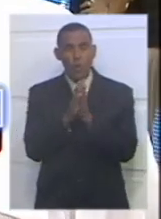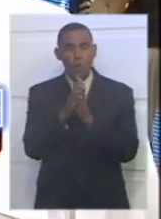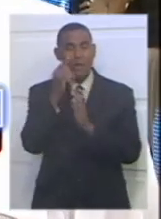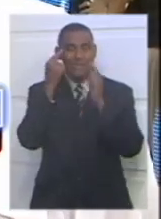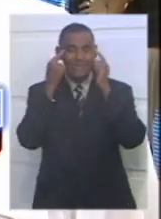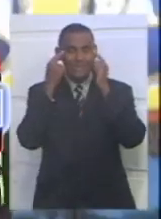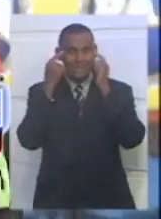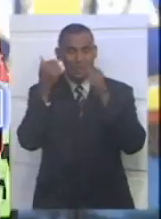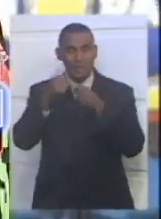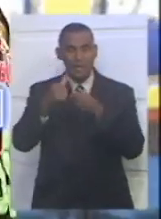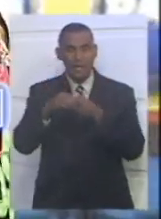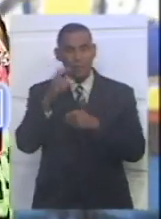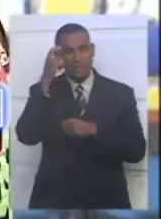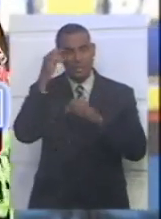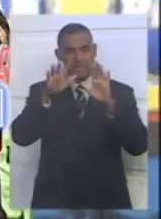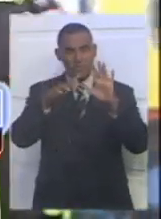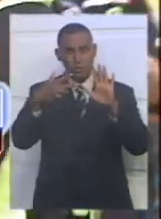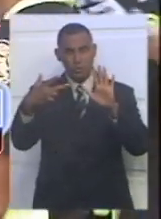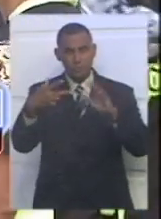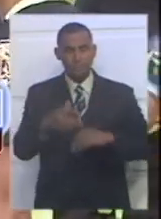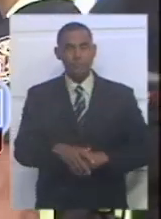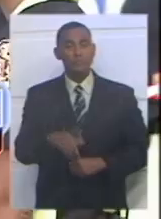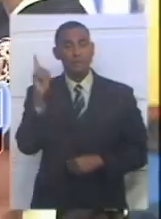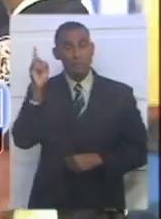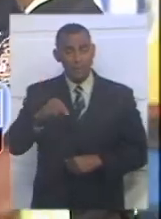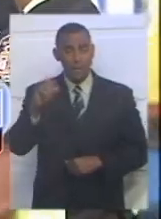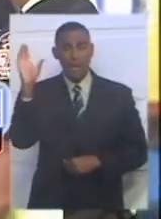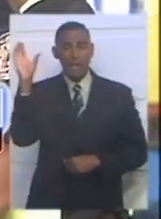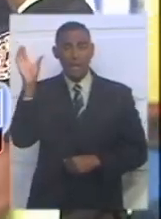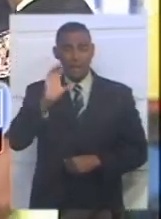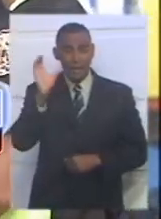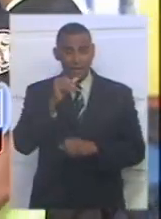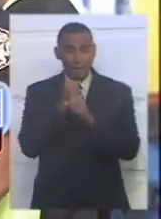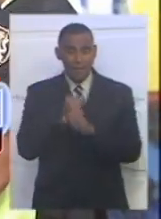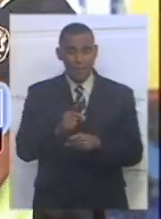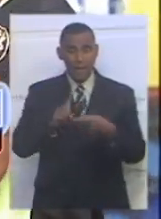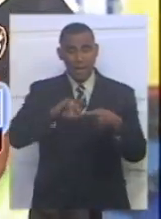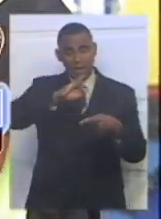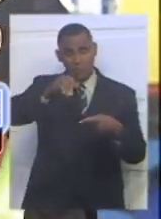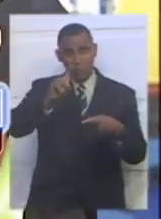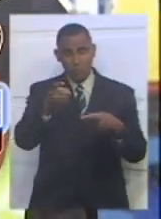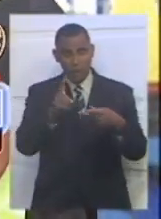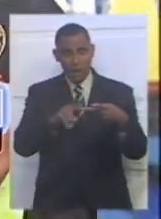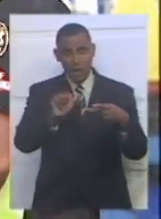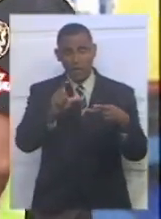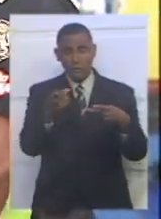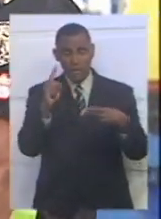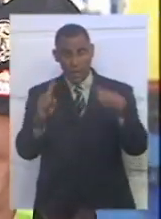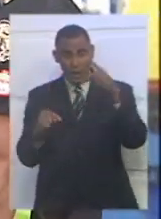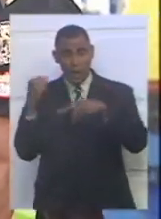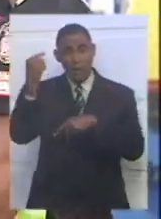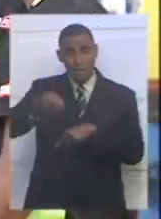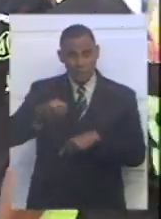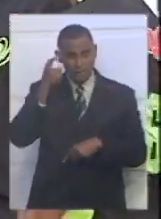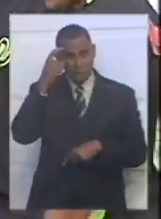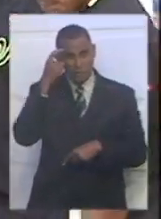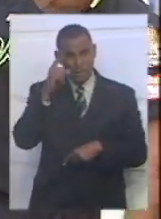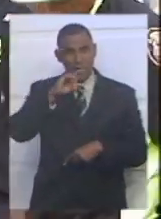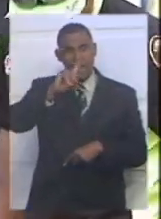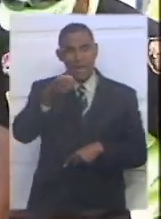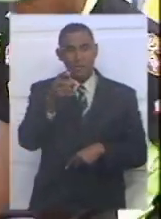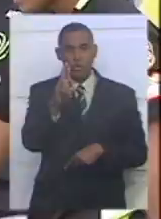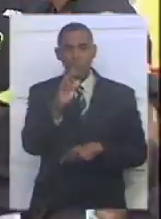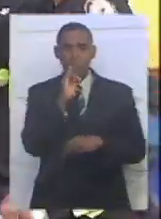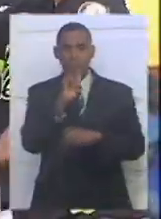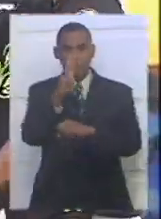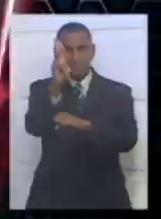de Maracaibo el día 18. El Caracas también espera el estreno de Jesús Guzmán y Alex González para los próximos días. Gerardo Robles,